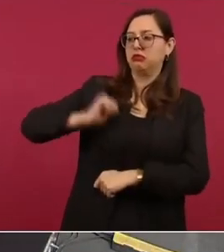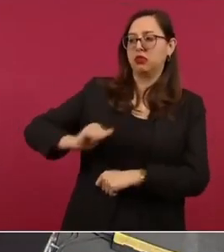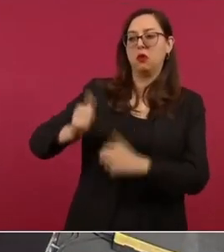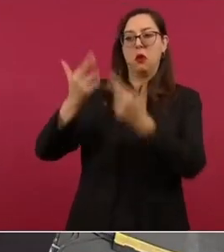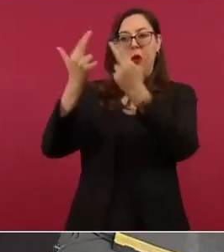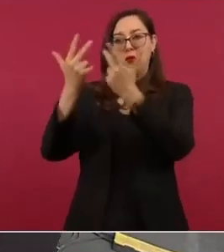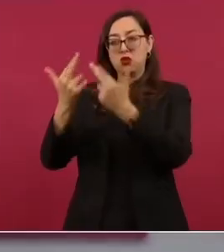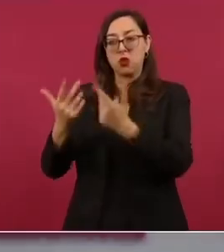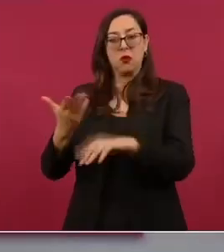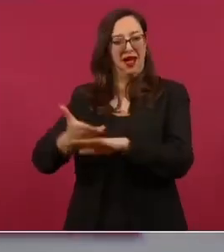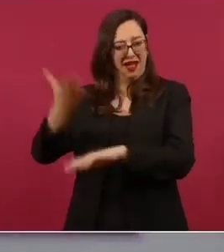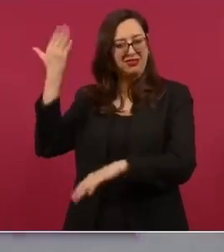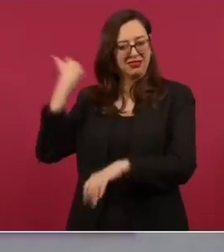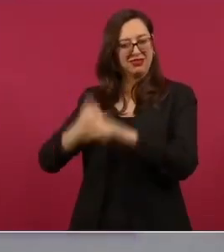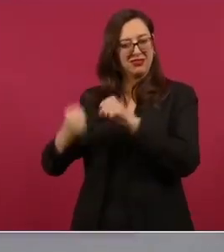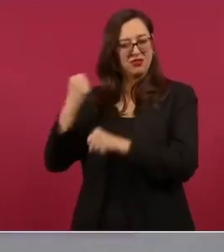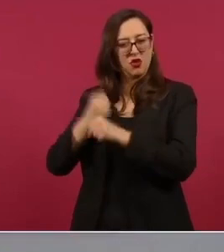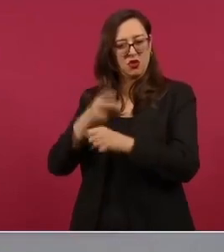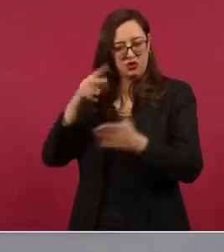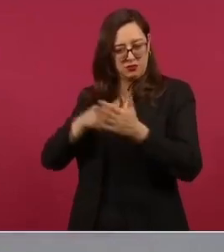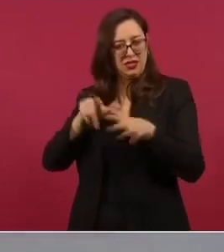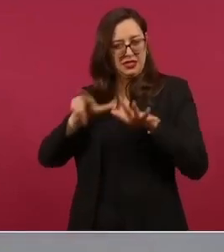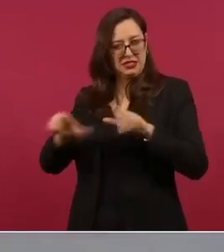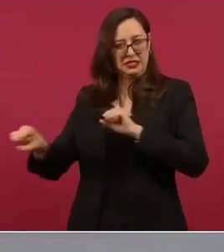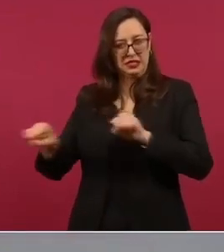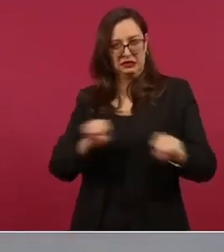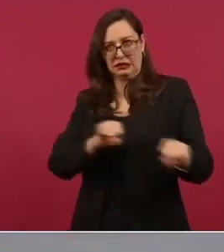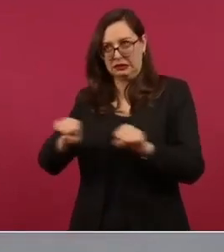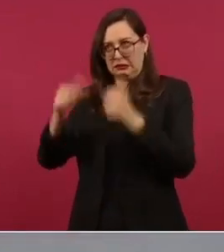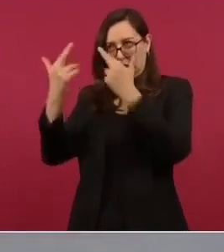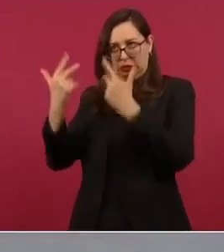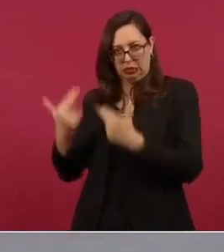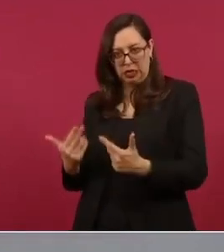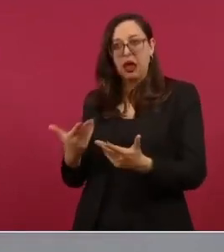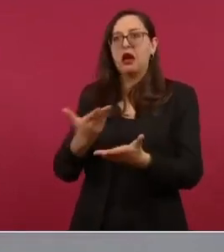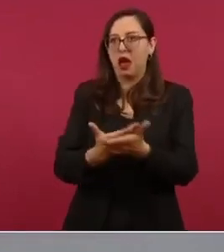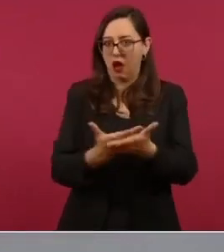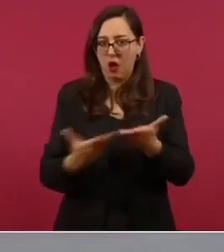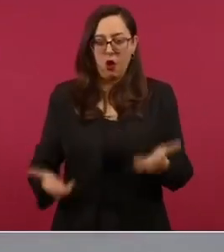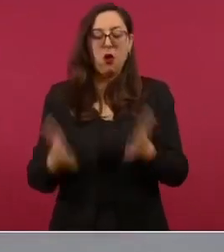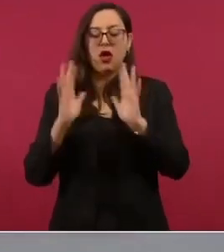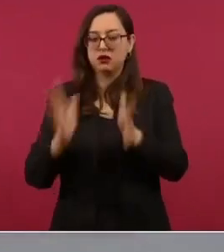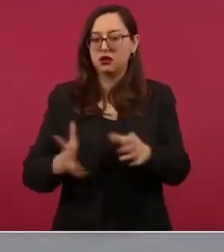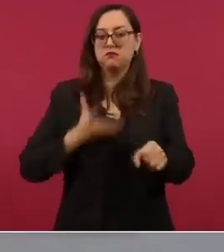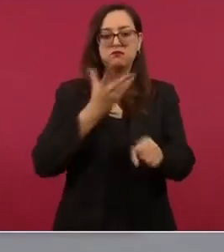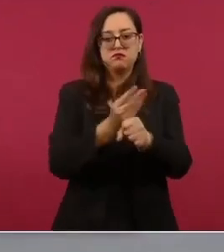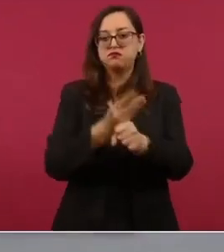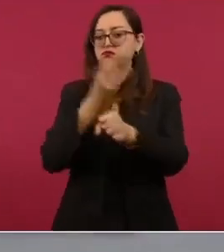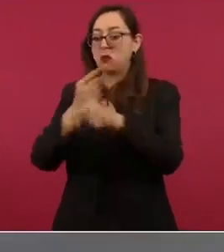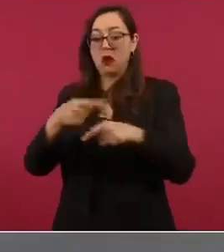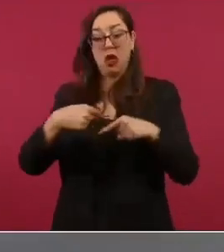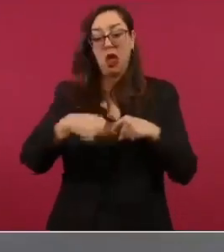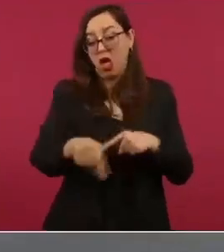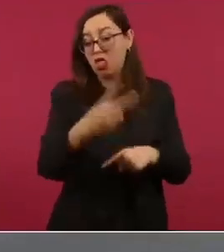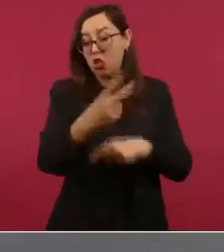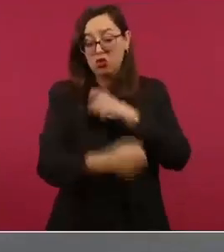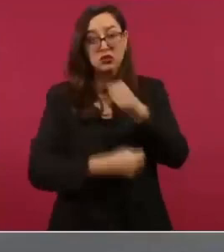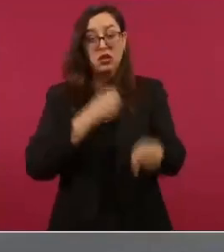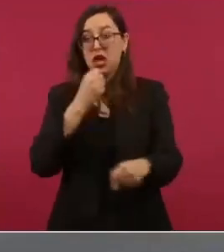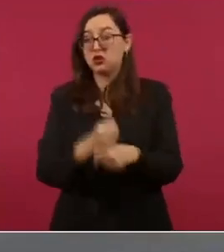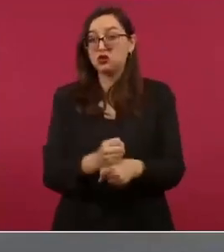afectados por los sismos de 2017 antes de que termine vamos a concluir